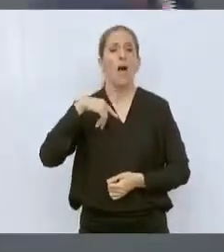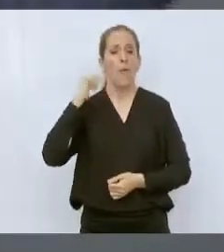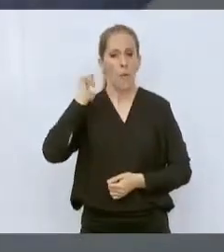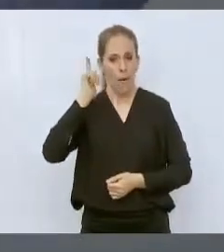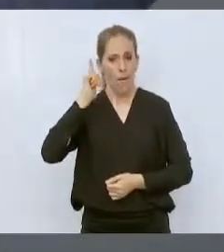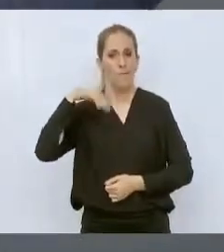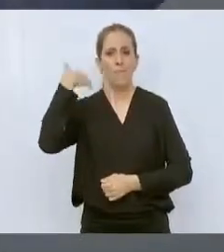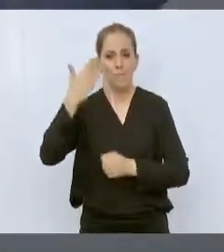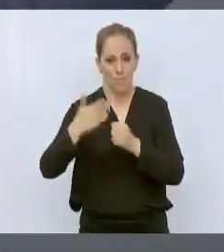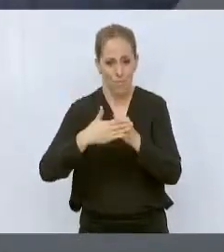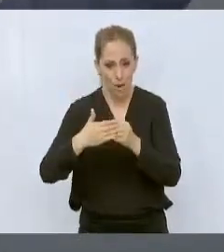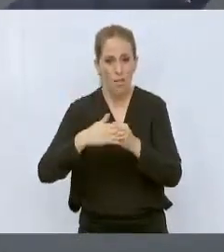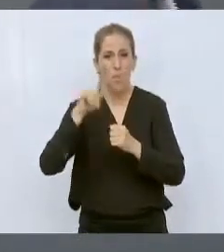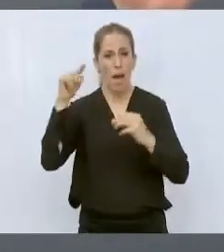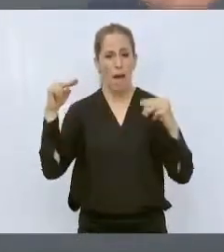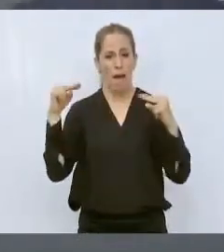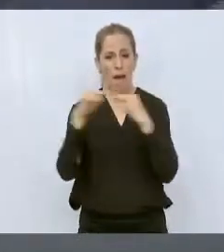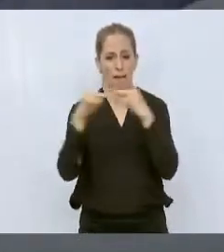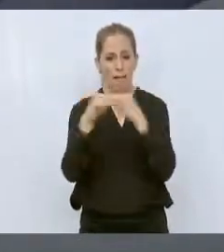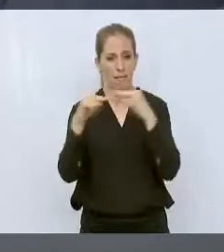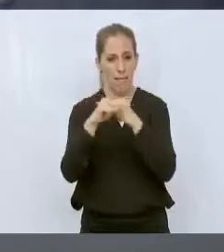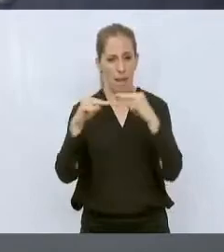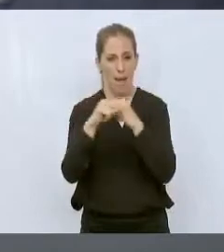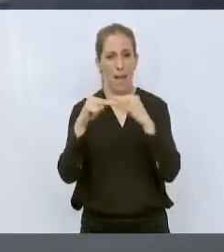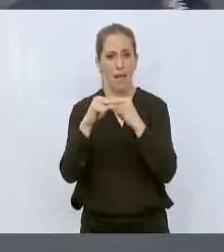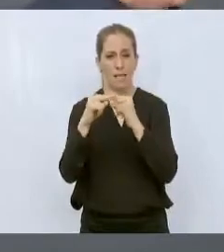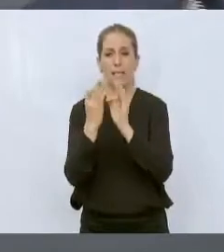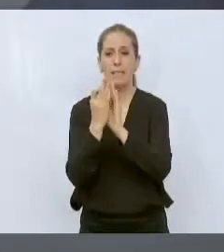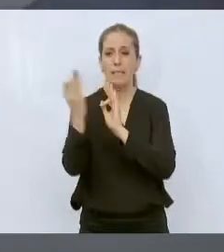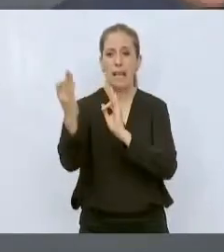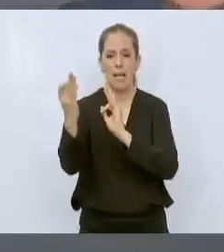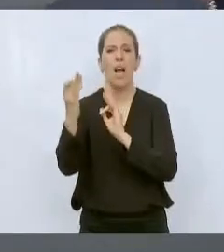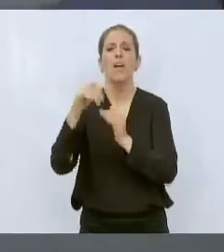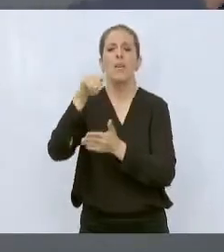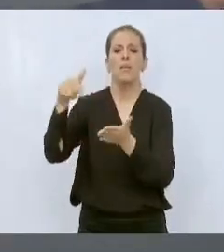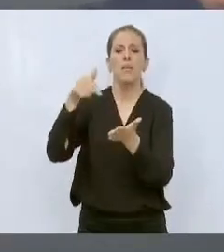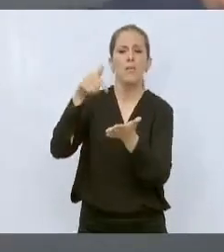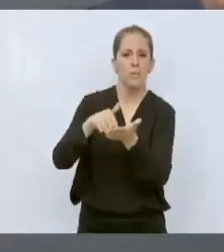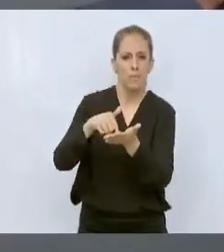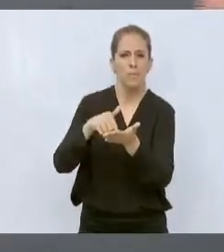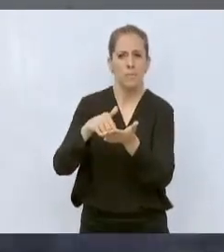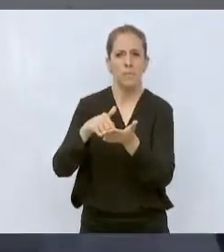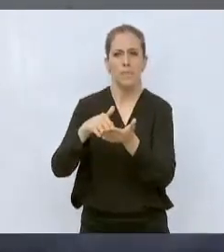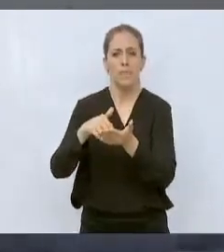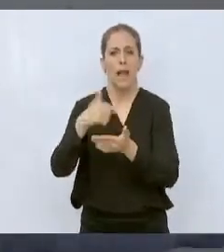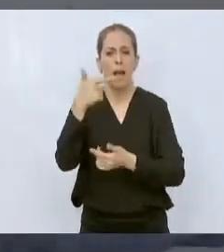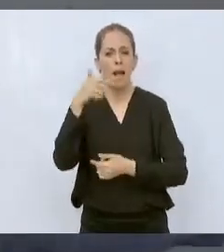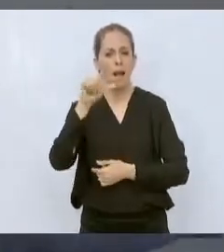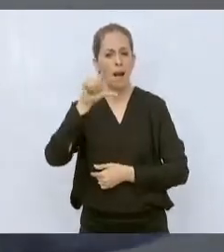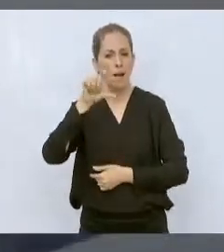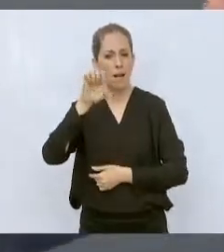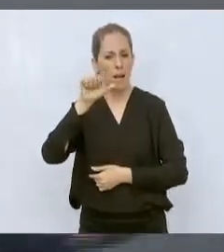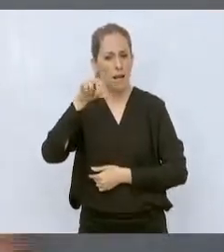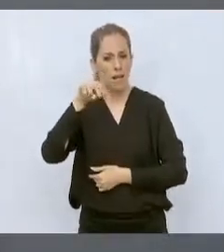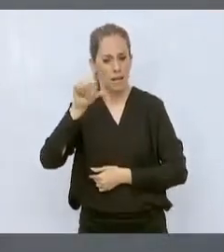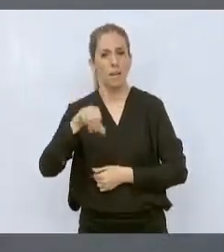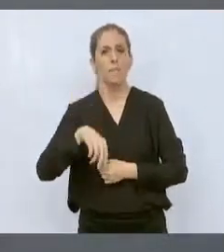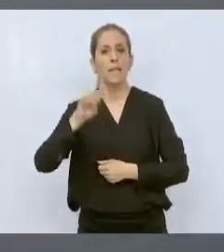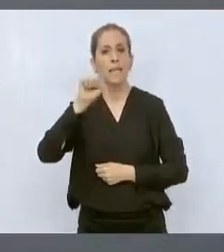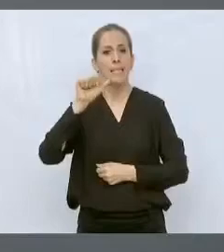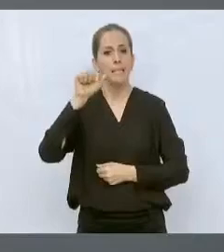usted va a ir por la carretera nacional lo va a ver en la zona de Galeana, San Rafael, una segunda planta de